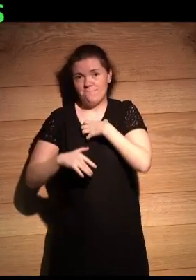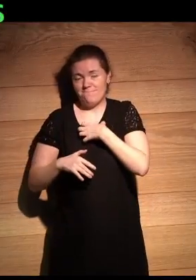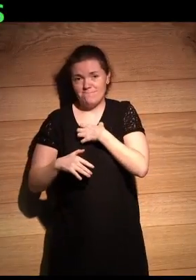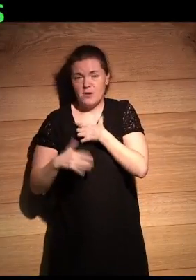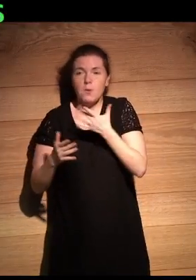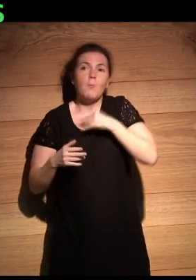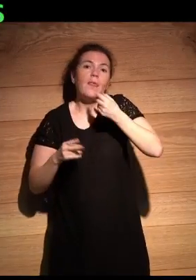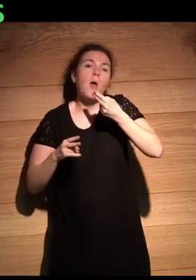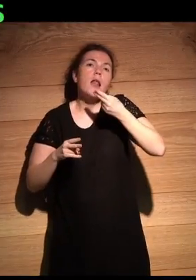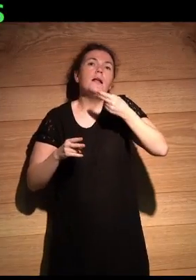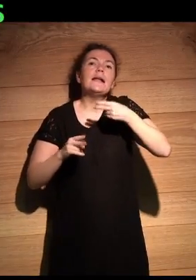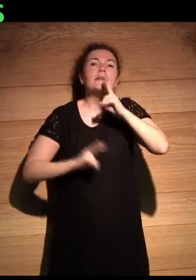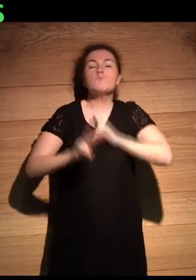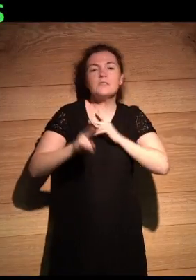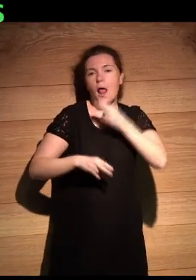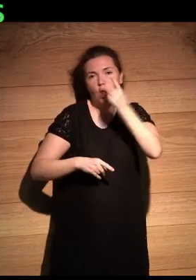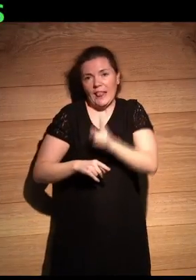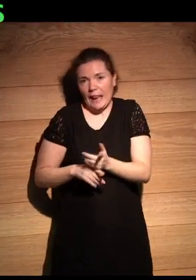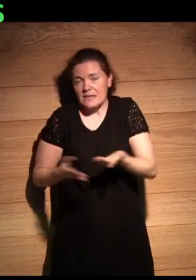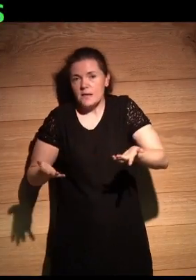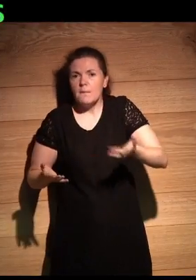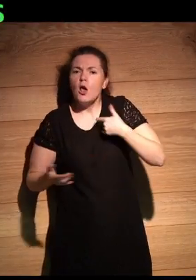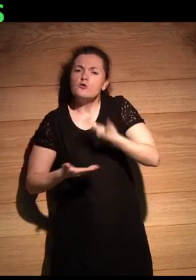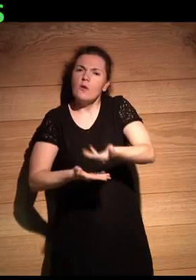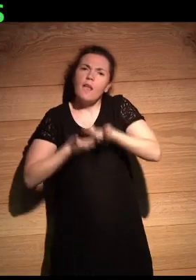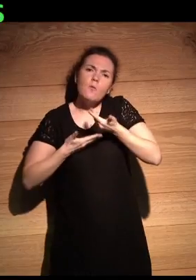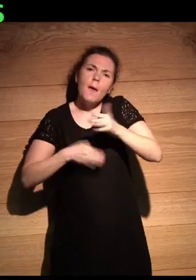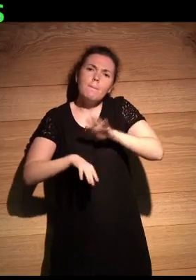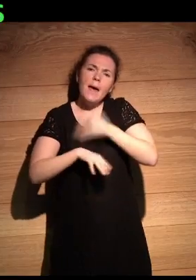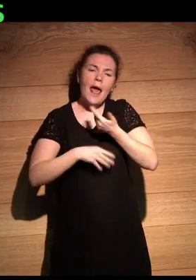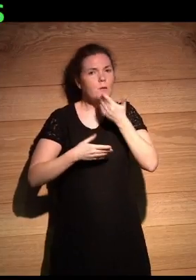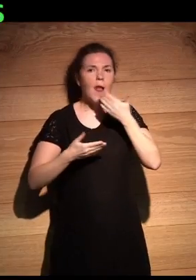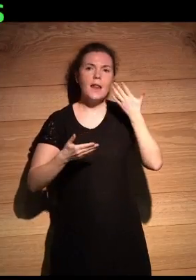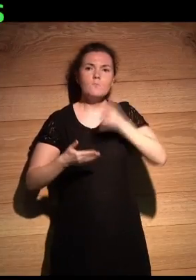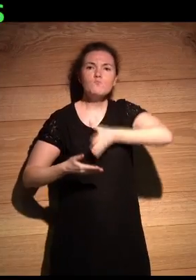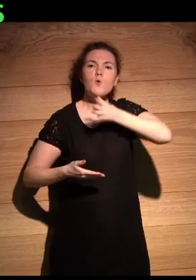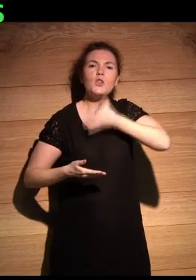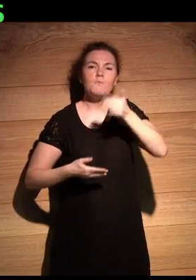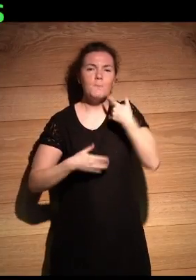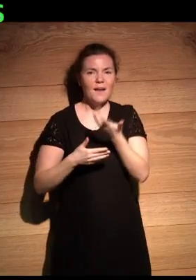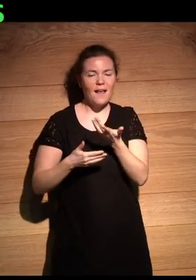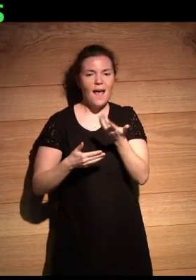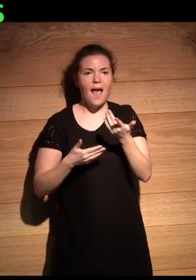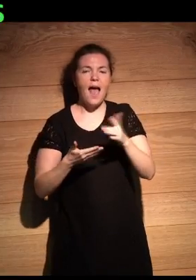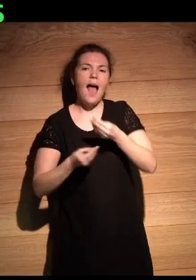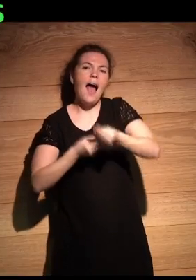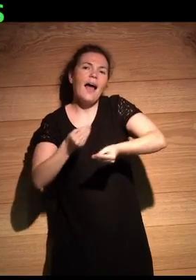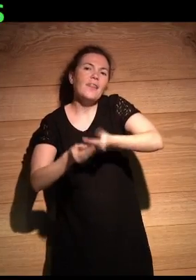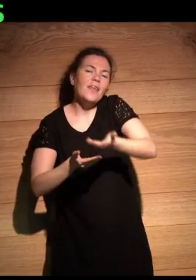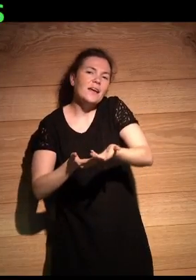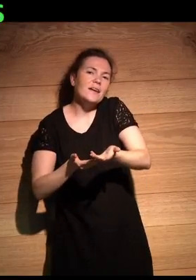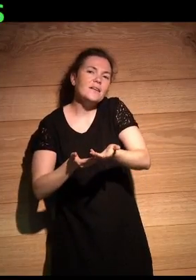responderla, ¿no? Pero nos sirvió como hilo narrativo, como excusa literaria, como habla pera, para